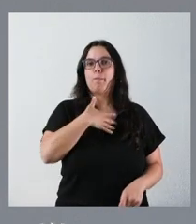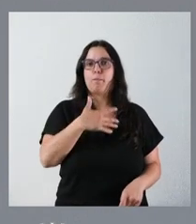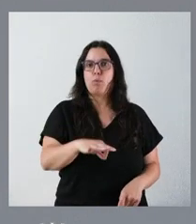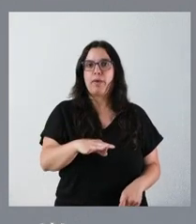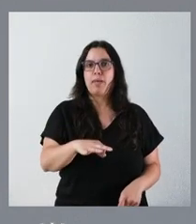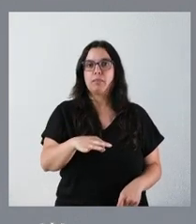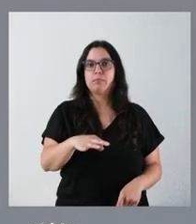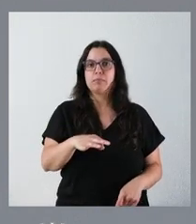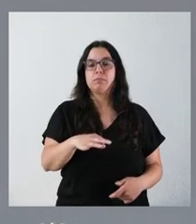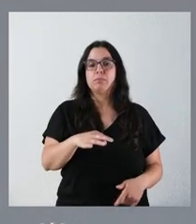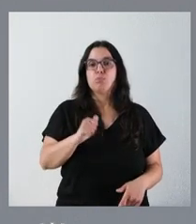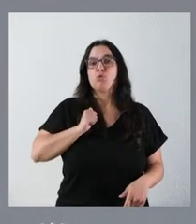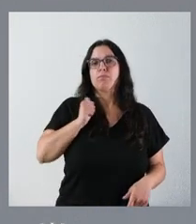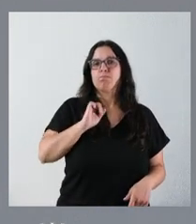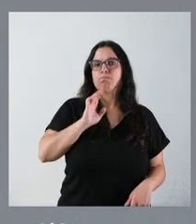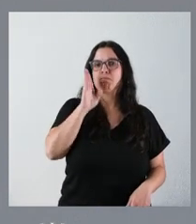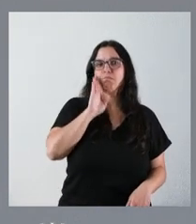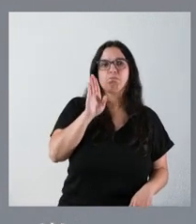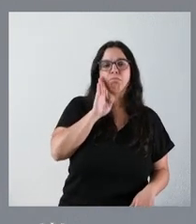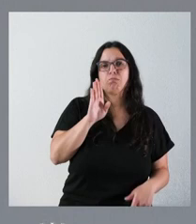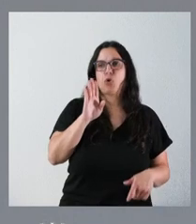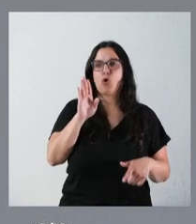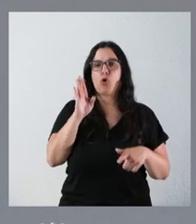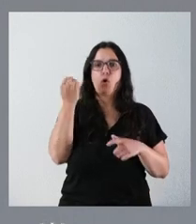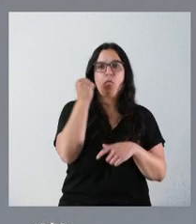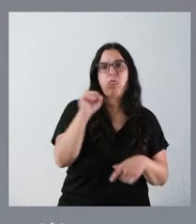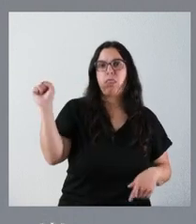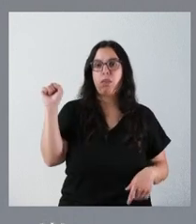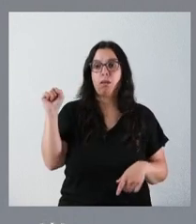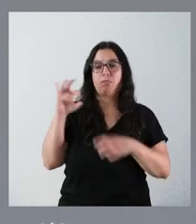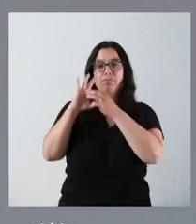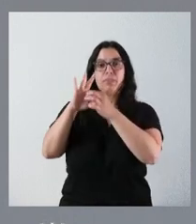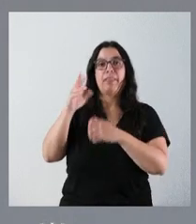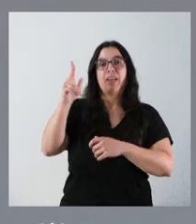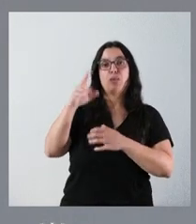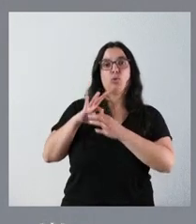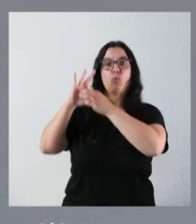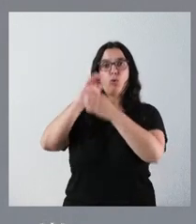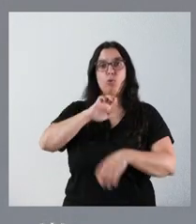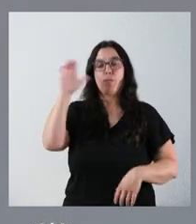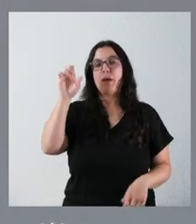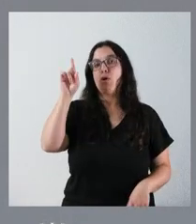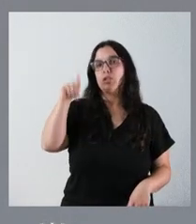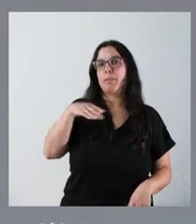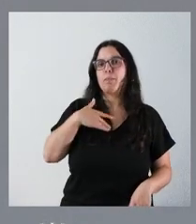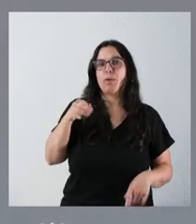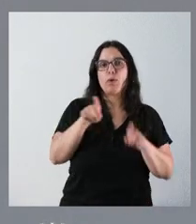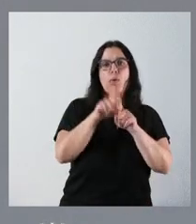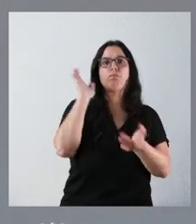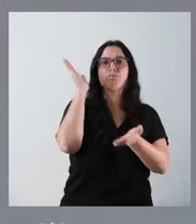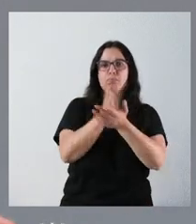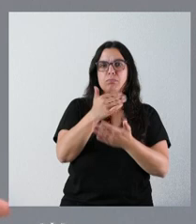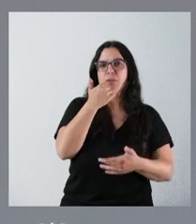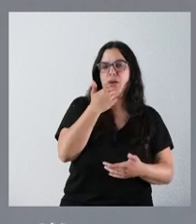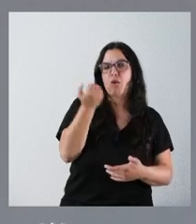constituir determinadas infracciones del derecho de la Unión Europea o que puedan constituir infracción penal o